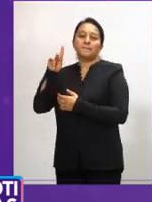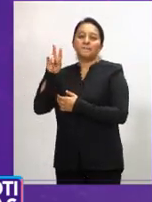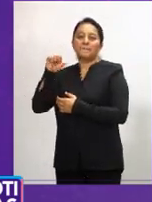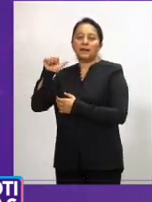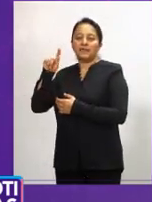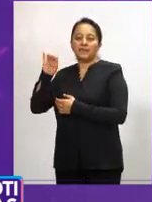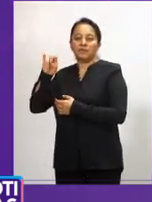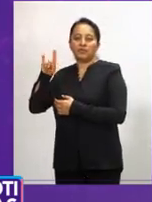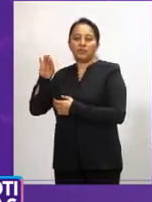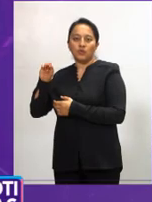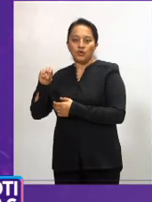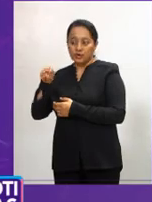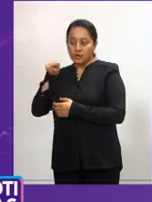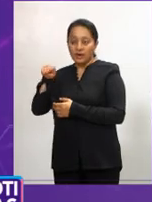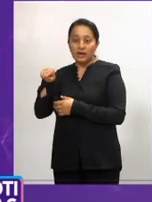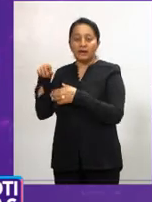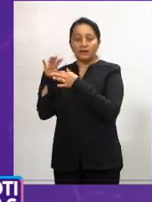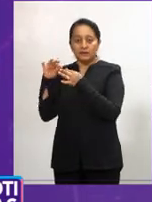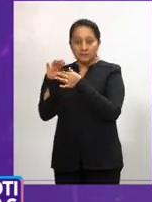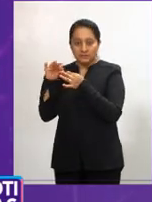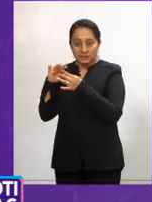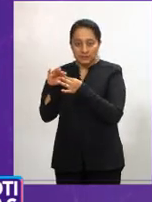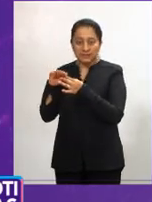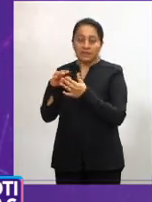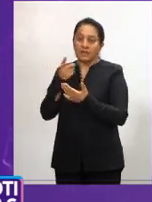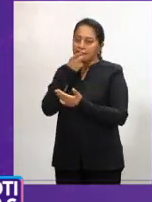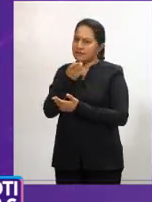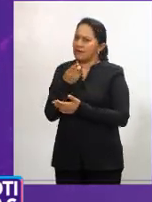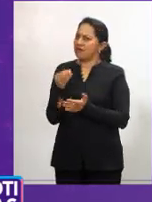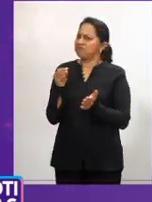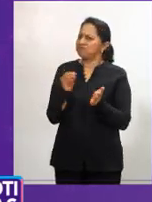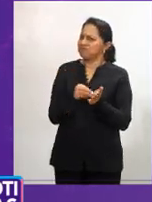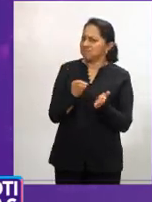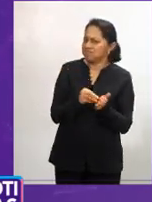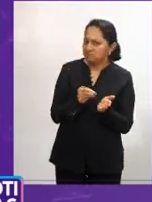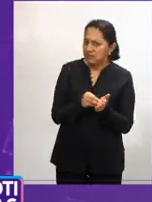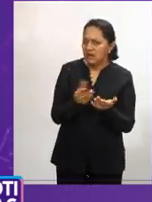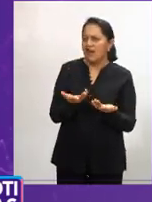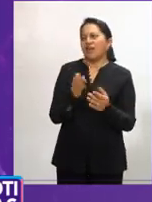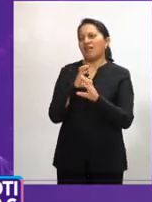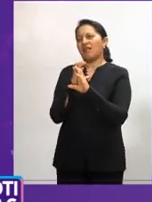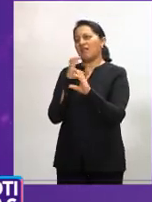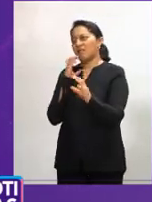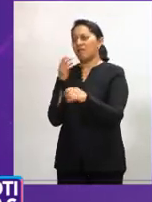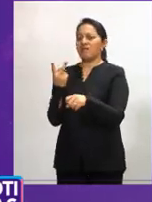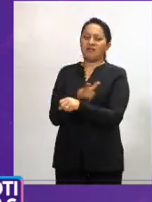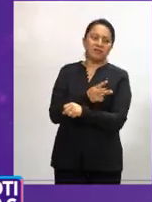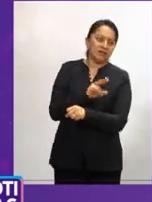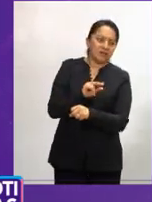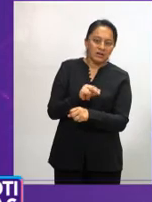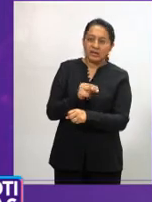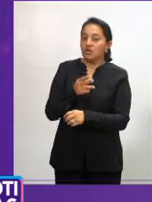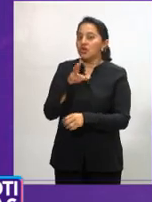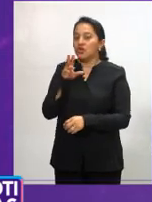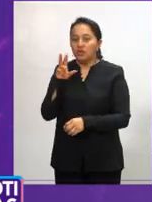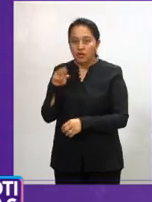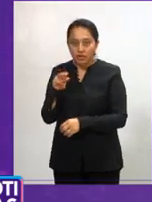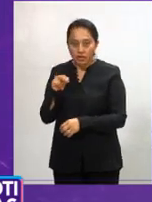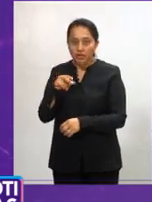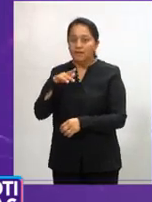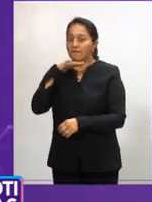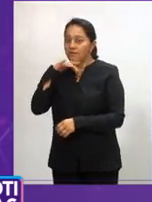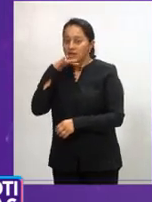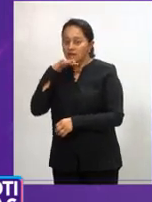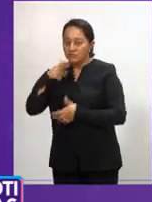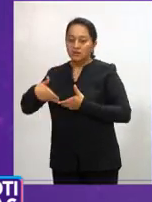Ocasional le llamamos que no es excusa de que no pasó el camión o demás, sino es basura que está en la calle.